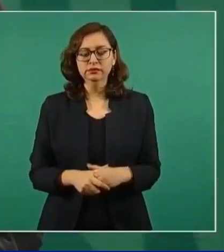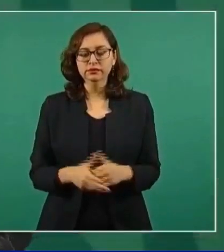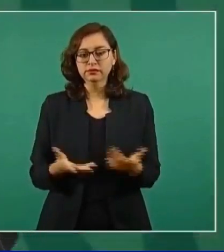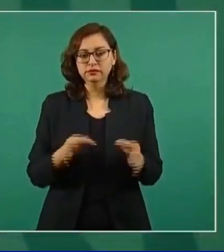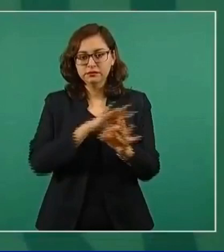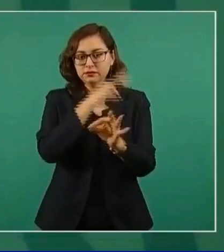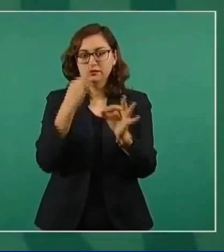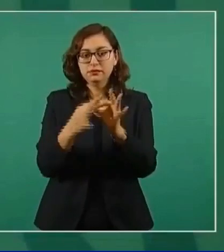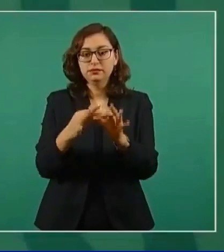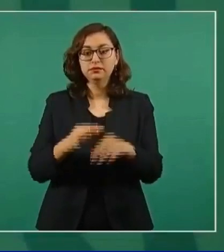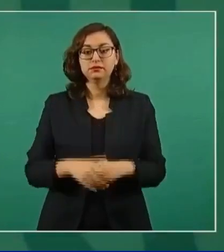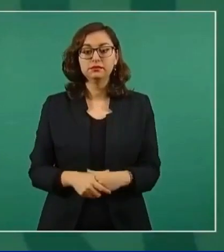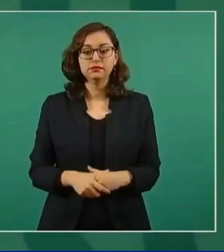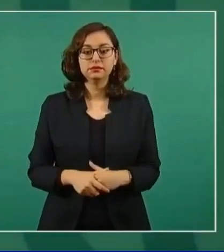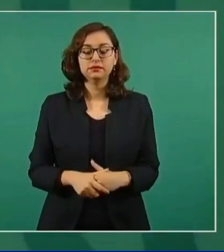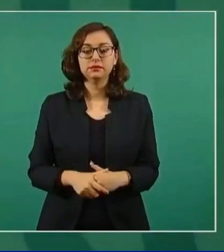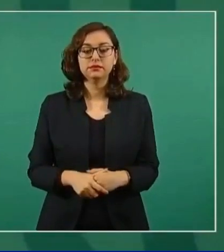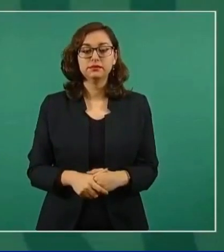a Sheila?